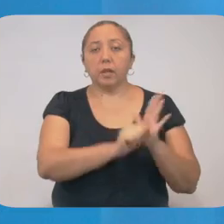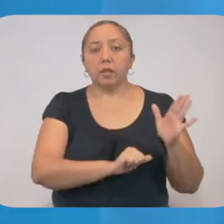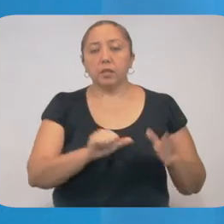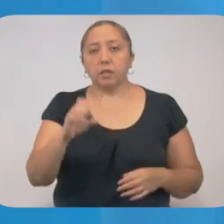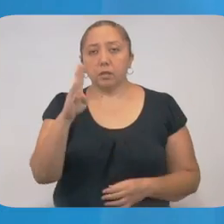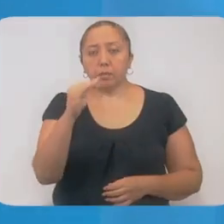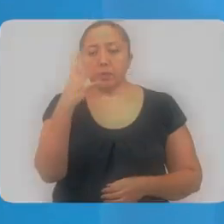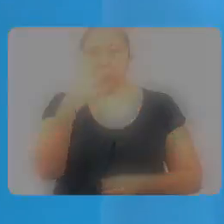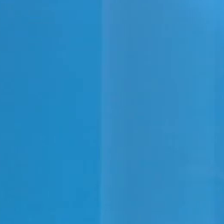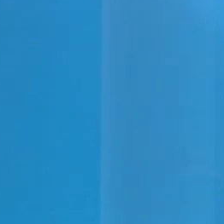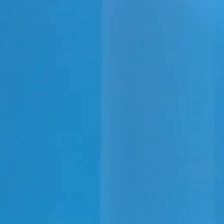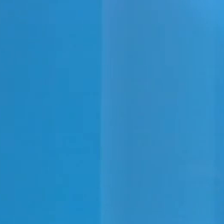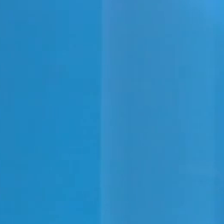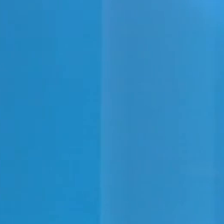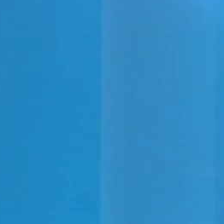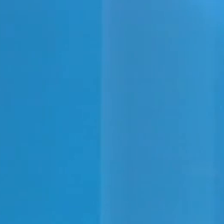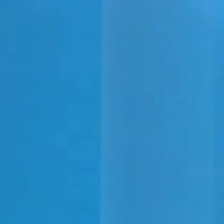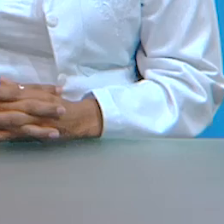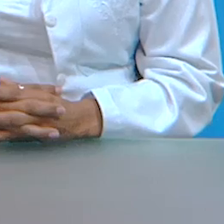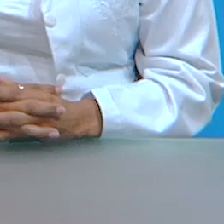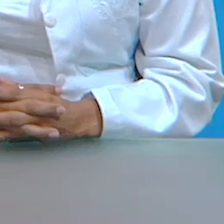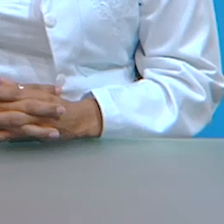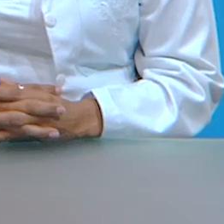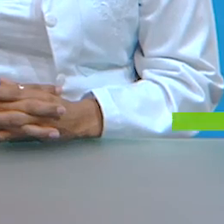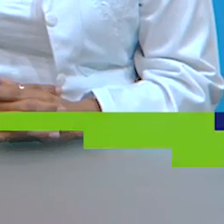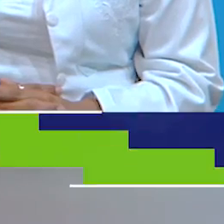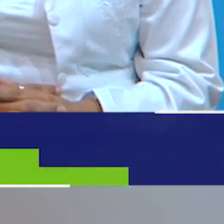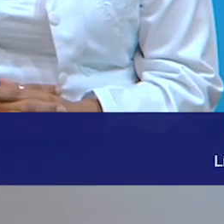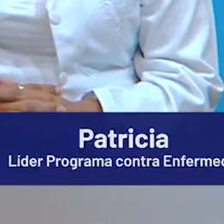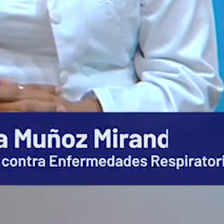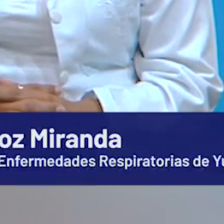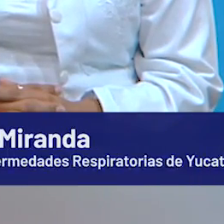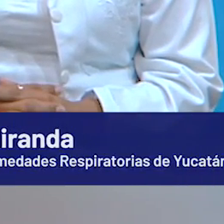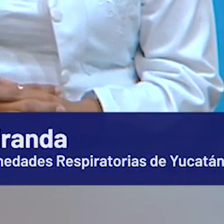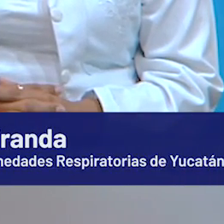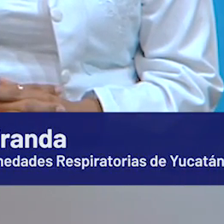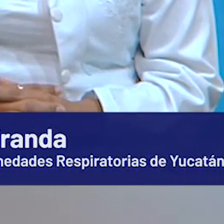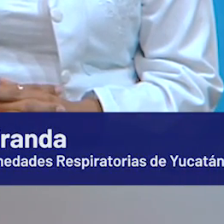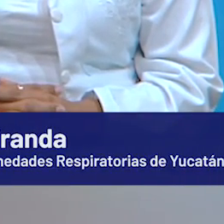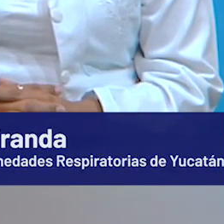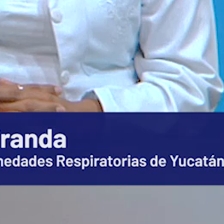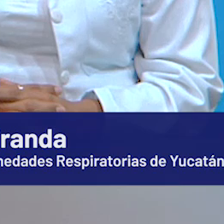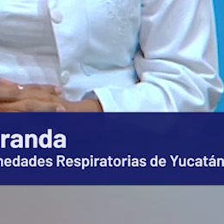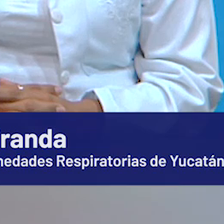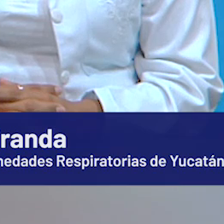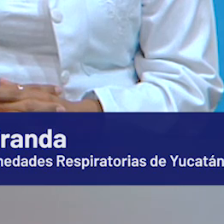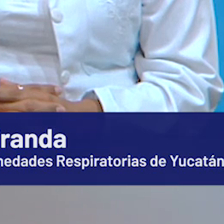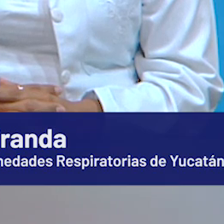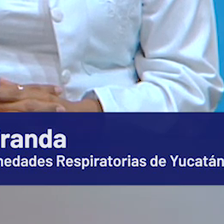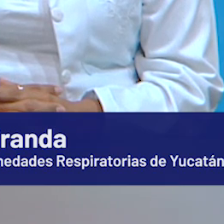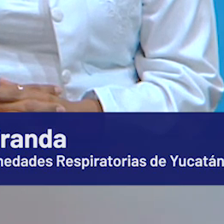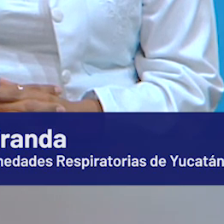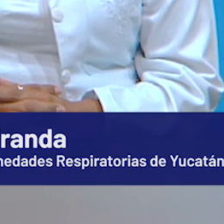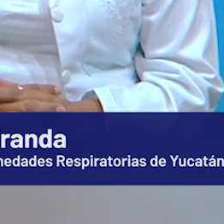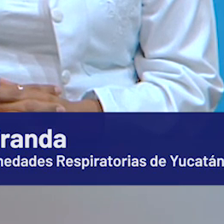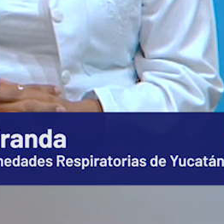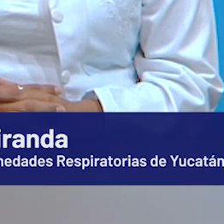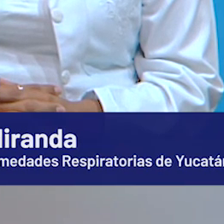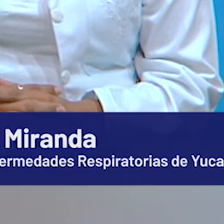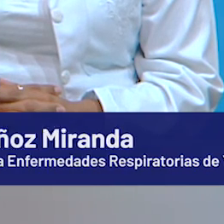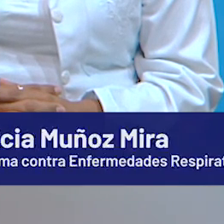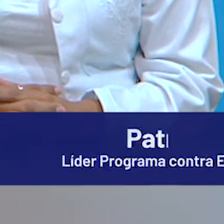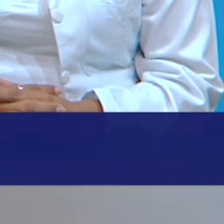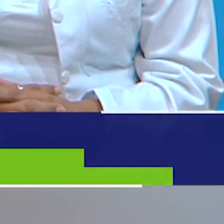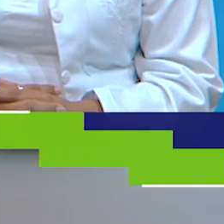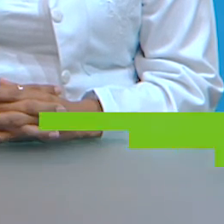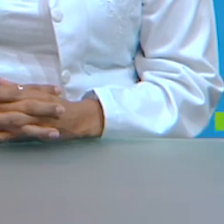un mes a 94 años. Ese es el informe hasta el día de hoy, doctora. Gracias. Estaremos actualizando la información por este mismo medio todos los